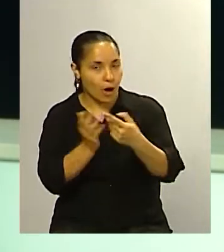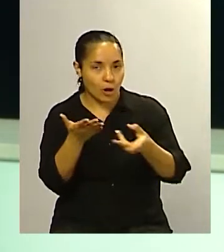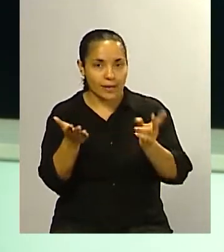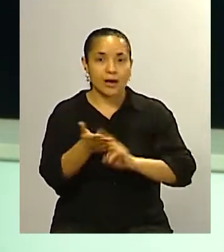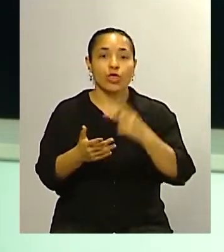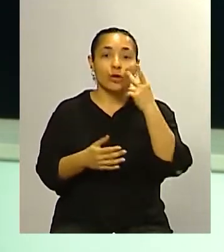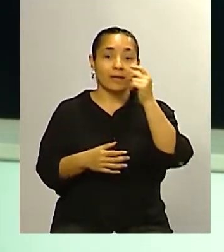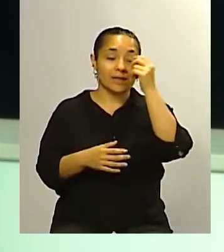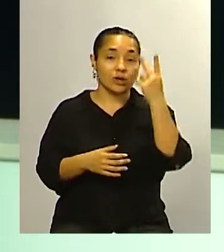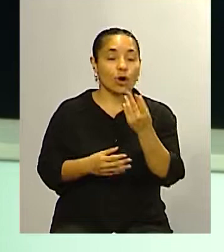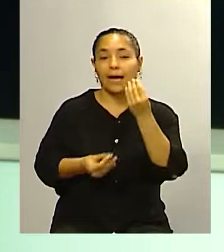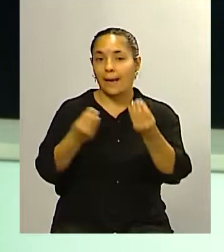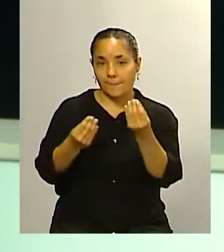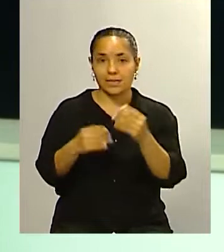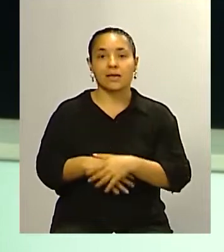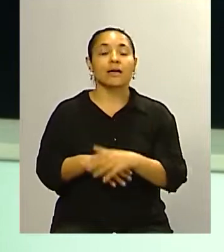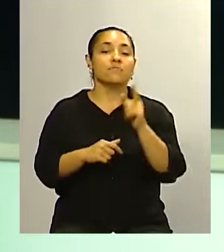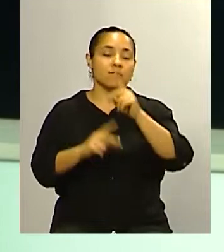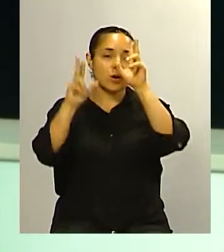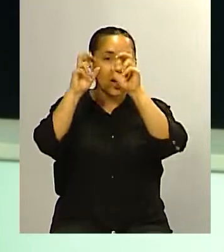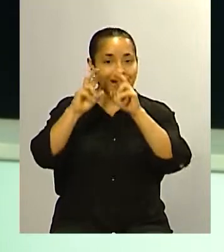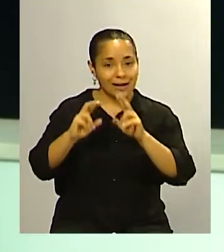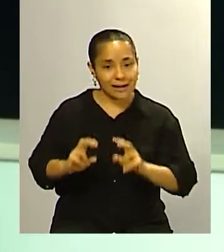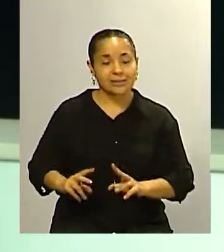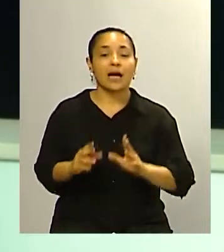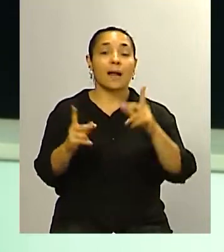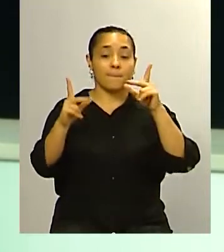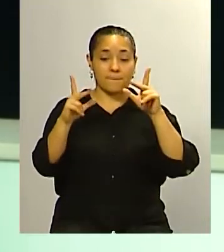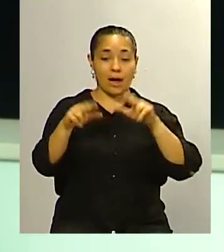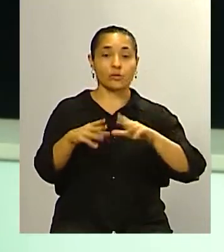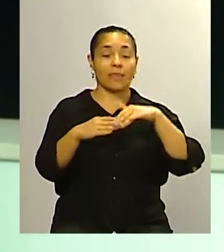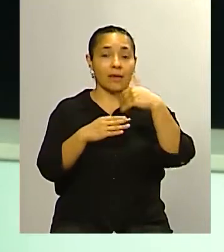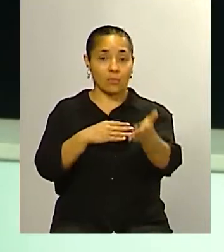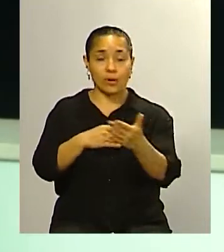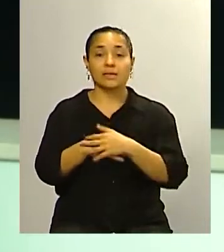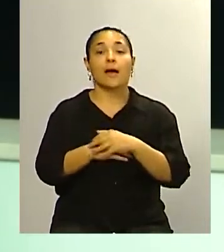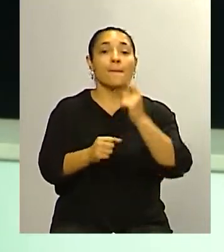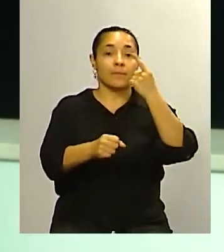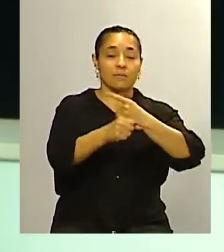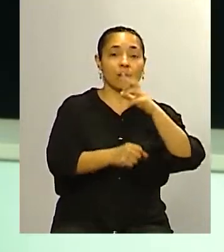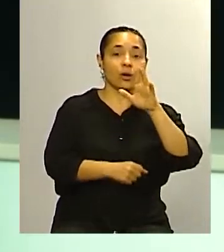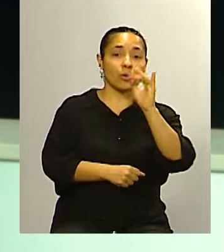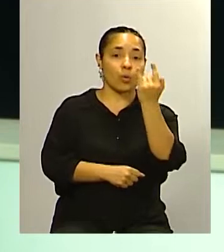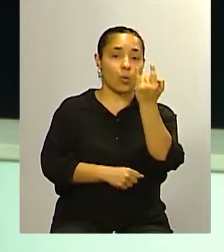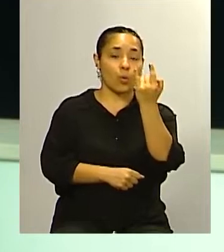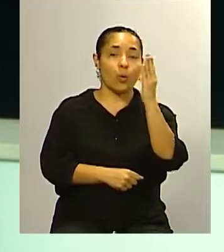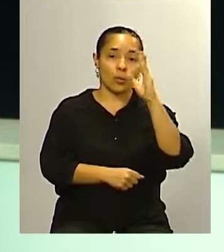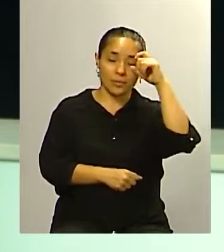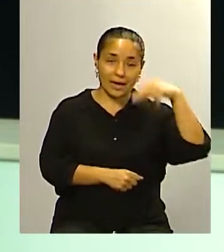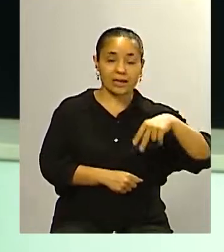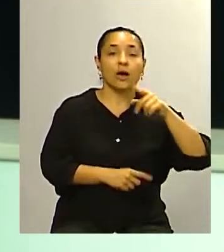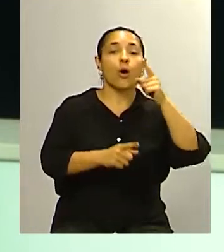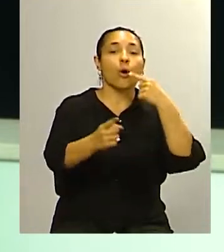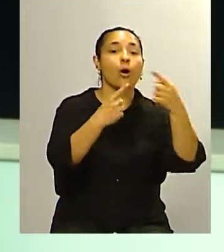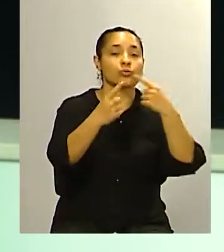2022 todo esto lo vamos a estar analizando después de la pausa en un primer término con Rubén Zavi que es consultor de